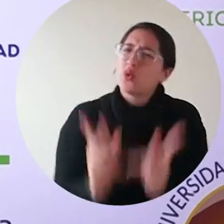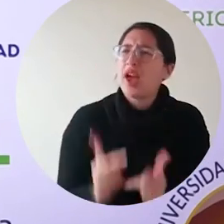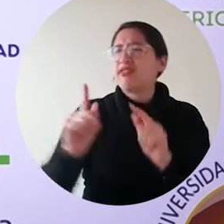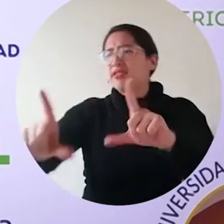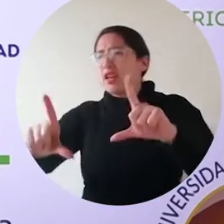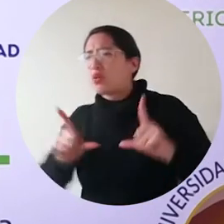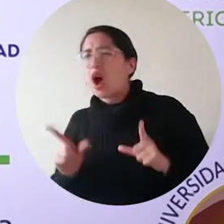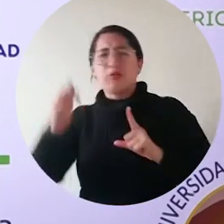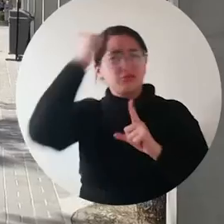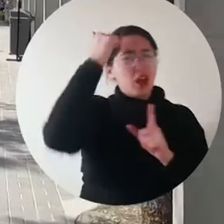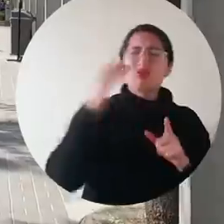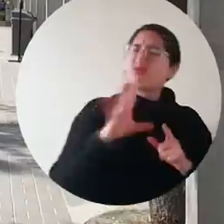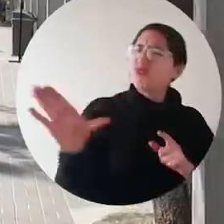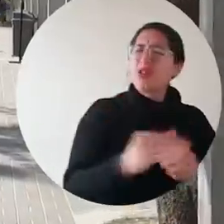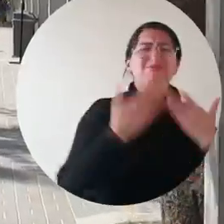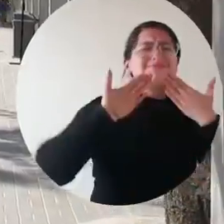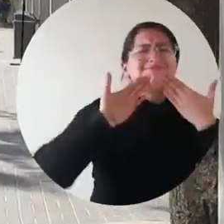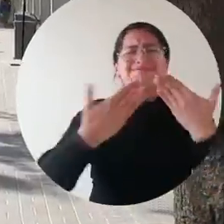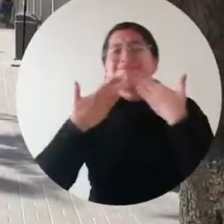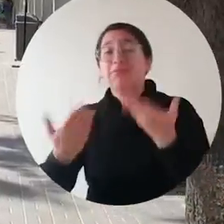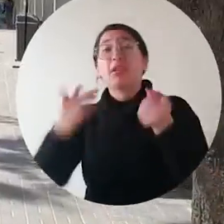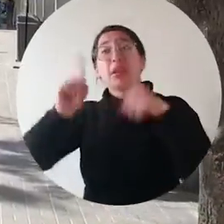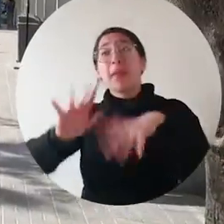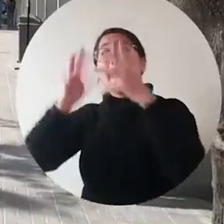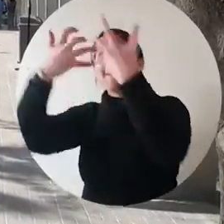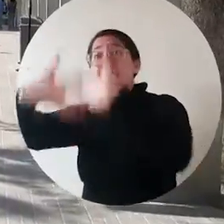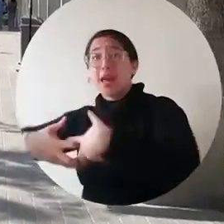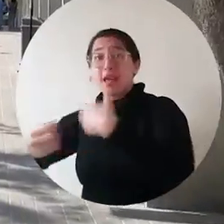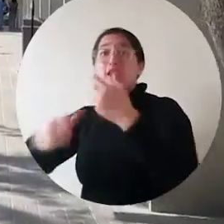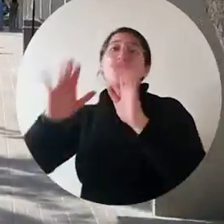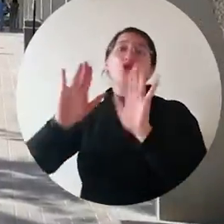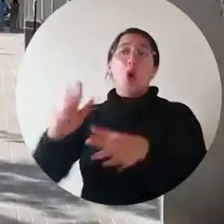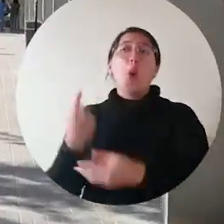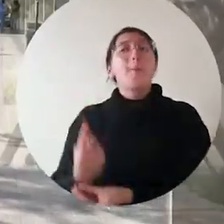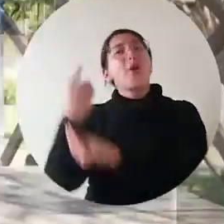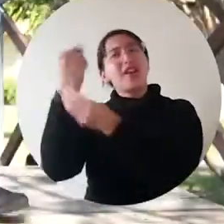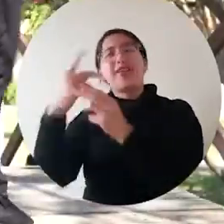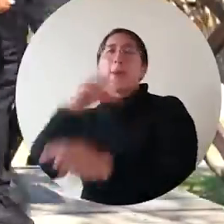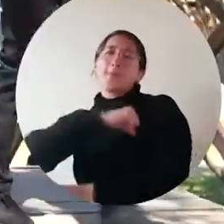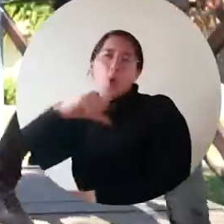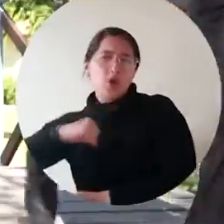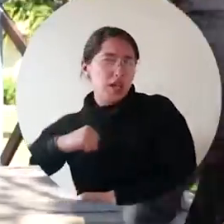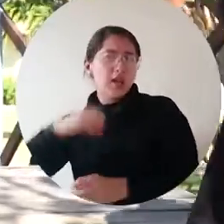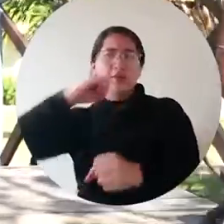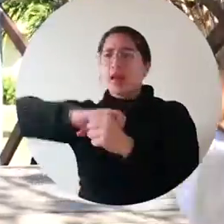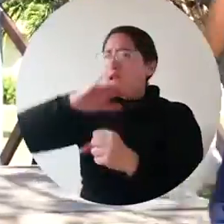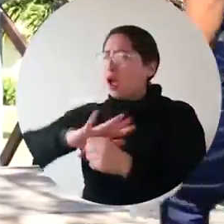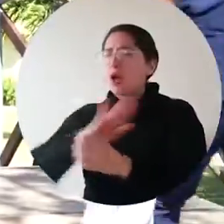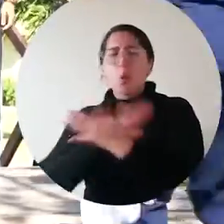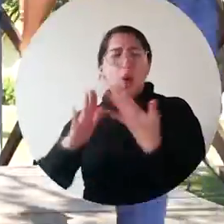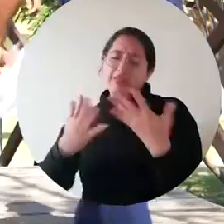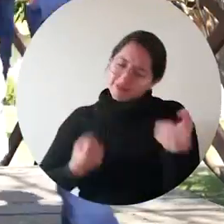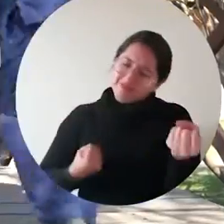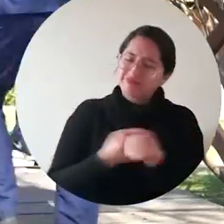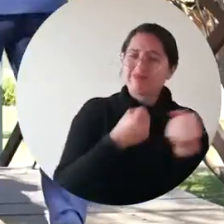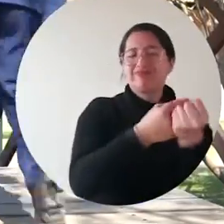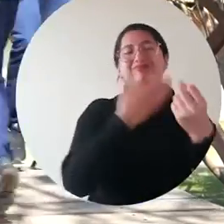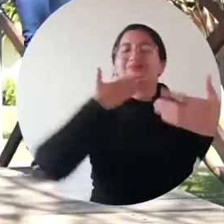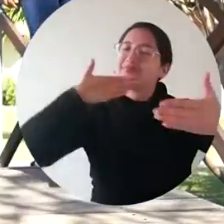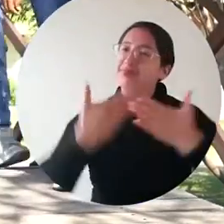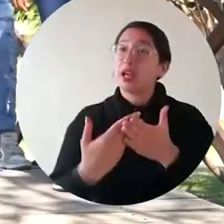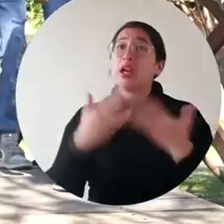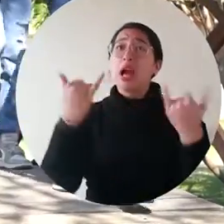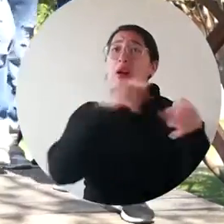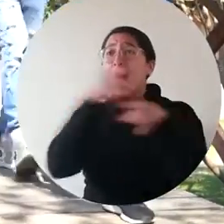estudiantes, para nuestros graduados, para los sectores políticos y empresariales que respaldan a la universidad. Aquellos que pretenden perseguirnos, simplemente les digo, déjenos